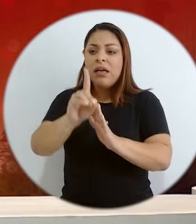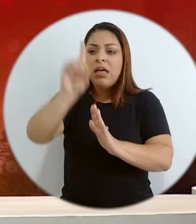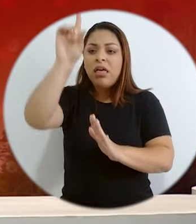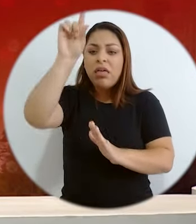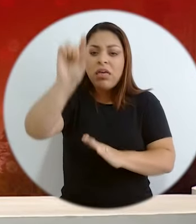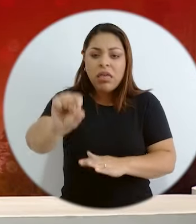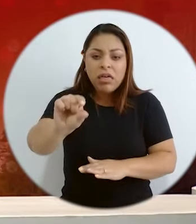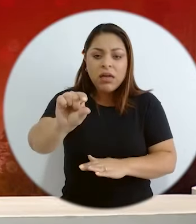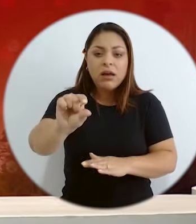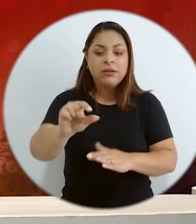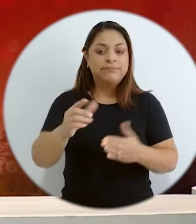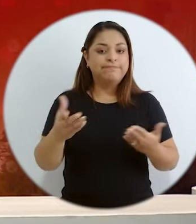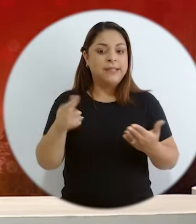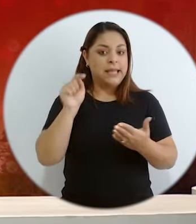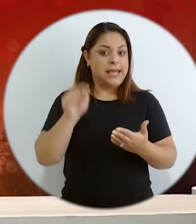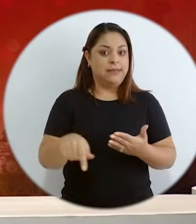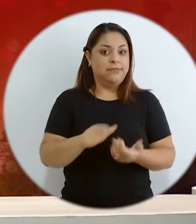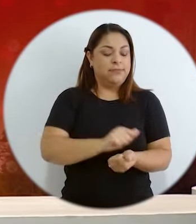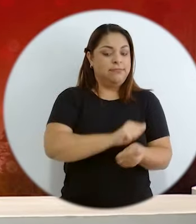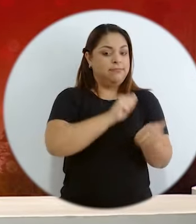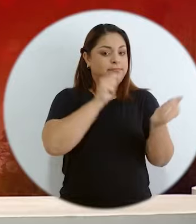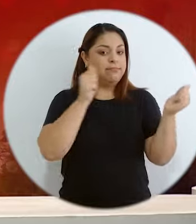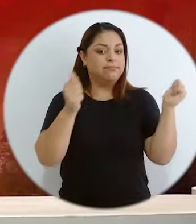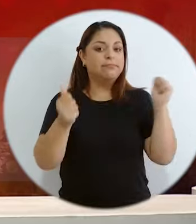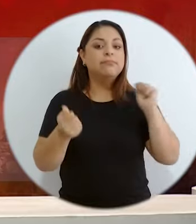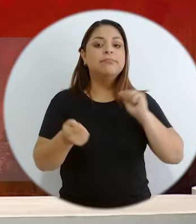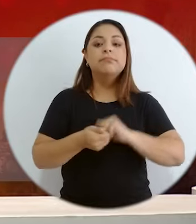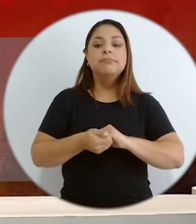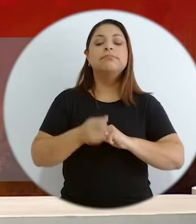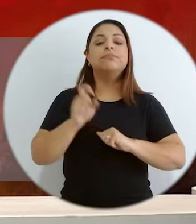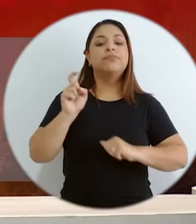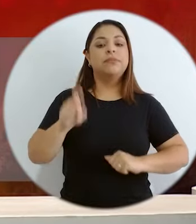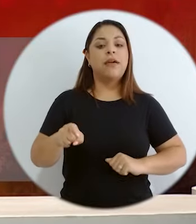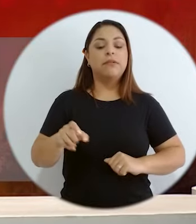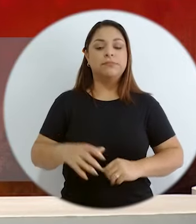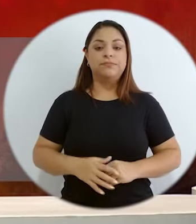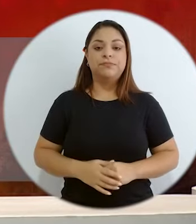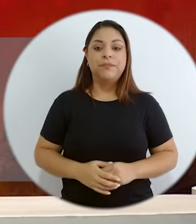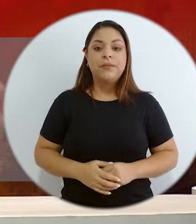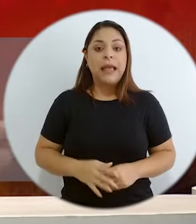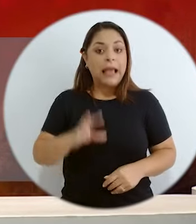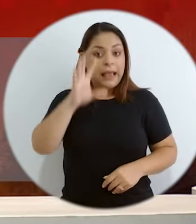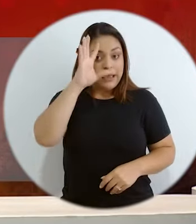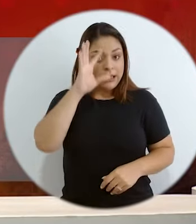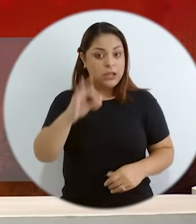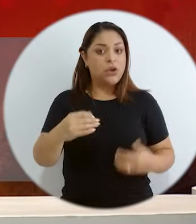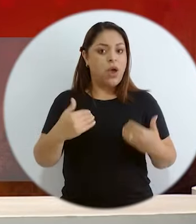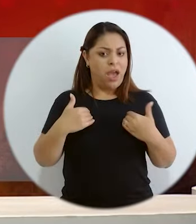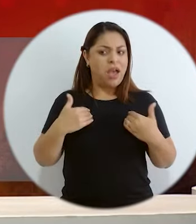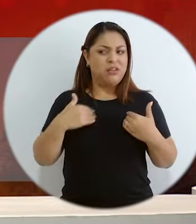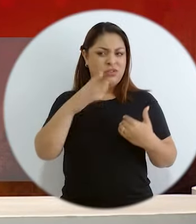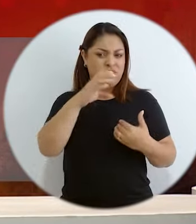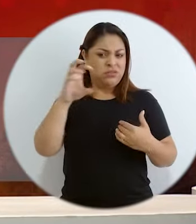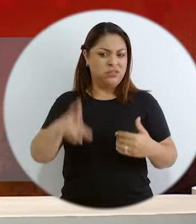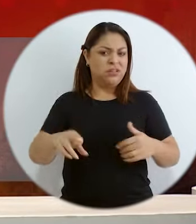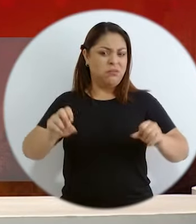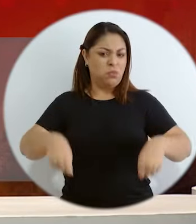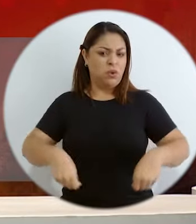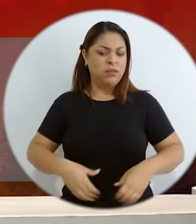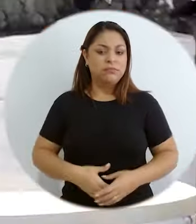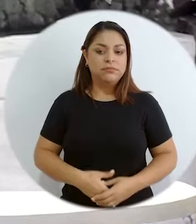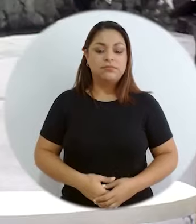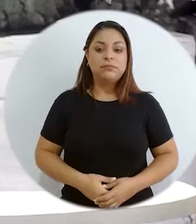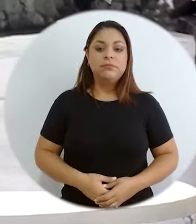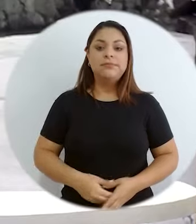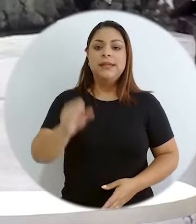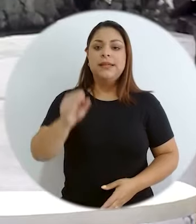humano, y eso tenemos que revertirlo, y creo que existe espacio en nuestro país para eso. Es